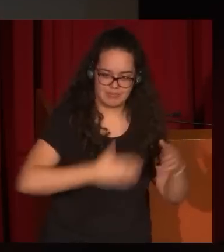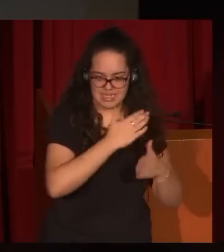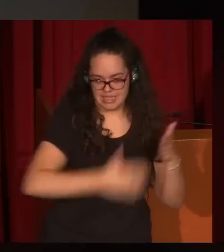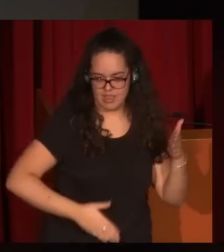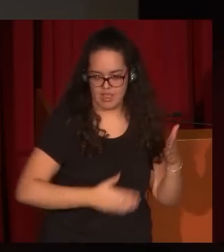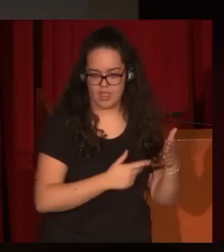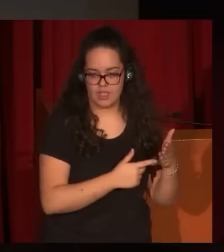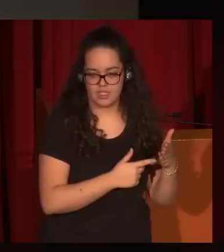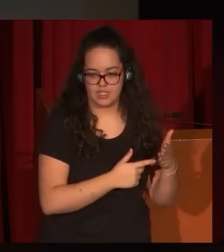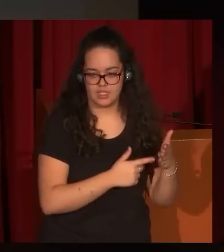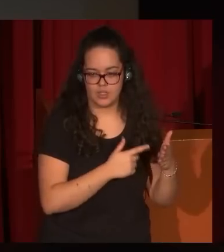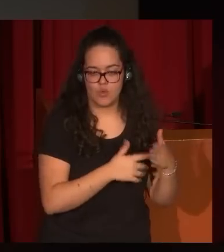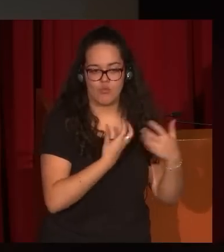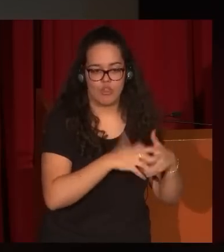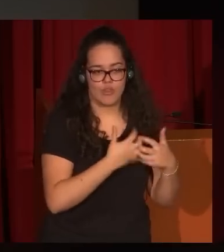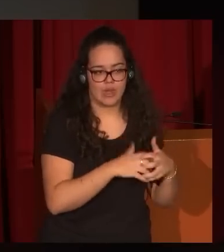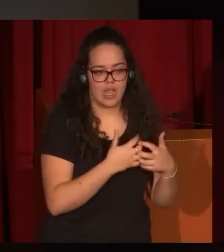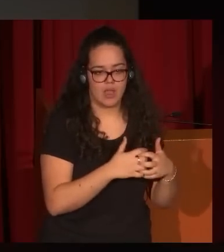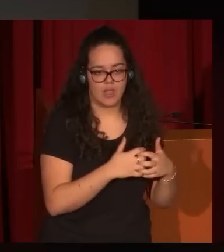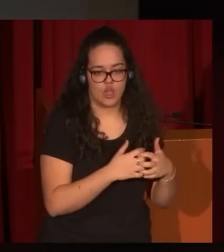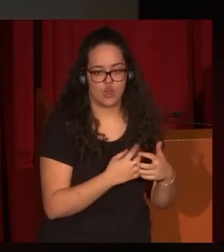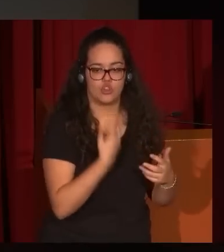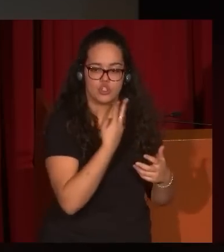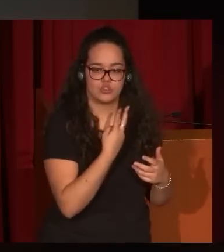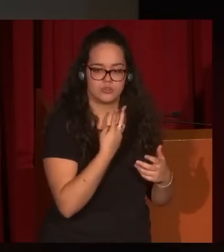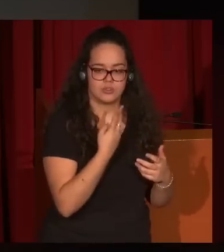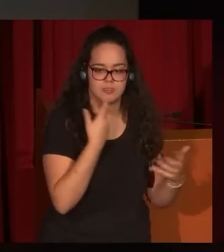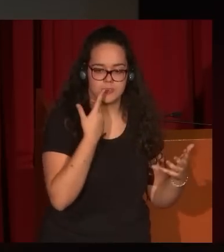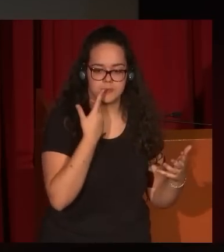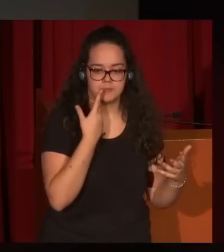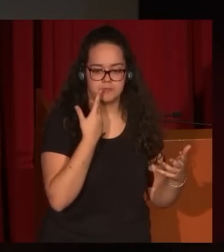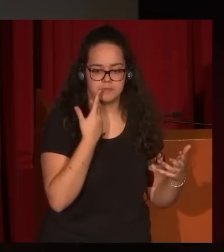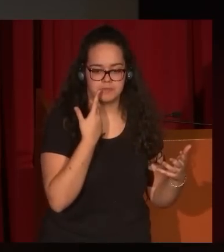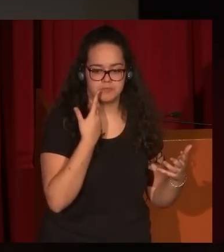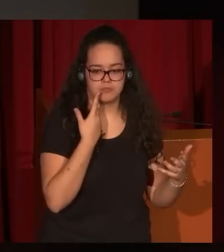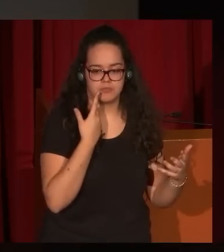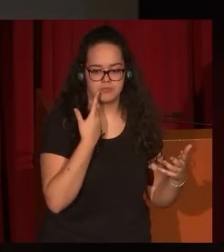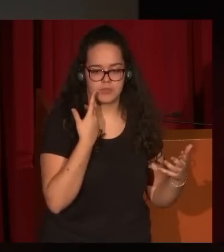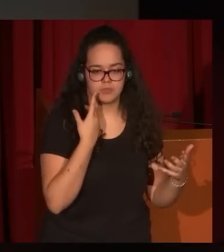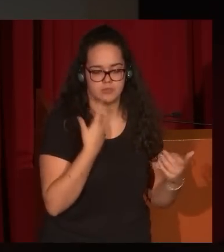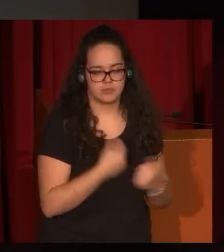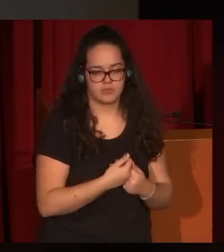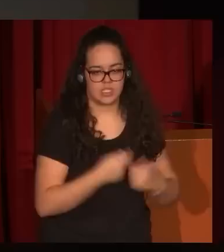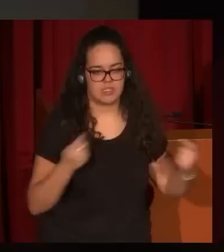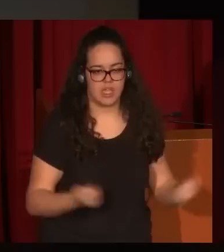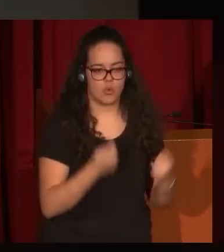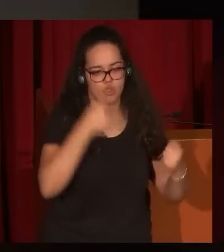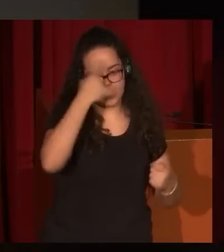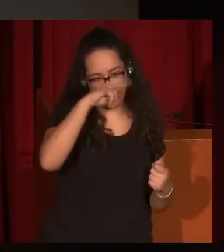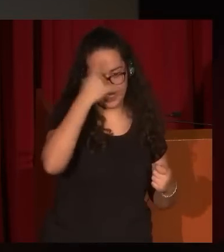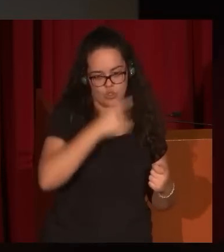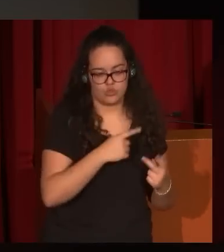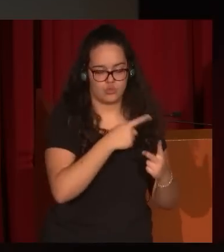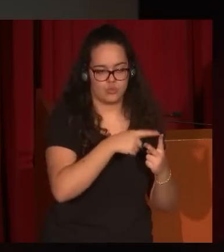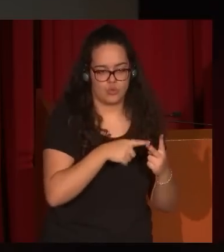funcionaba con dos espectáculos taurinos simultáneos, muchas veces tenían también competición de